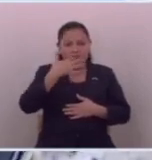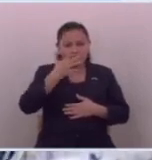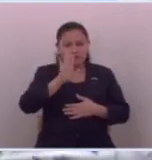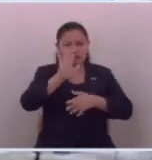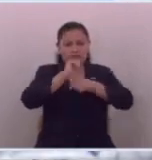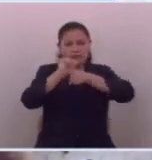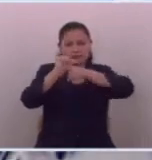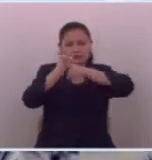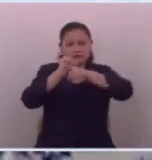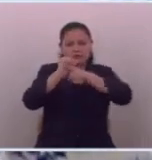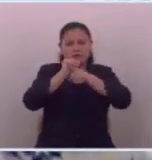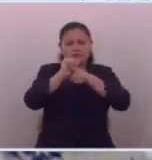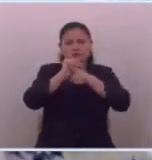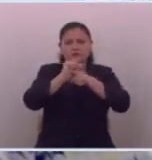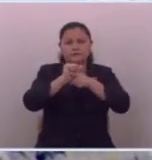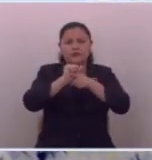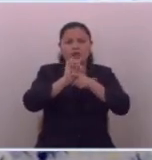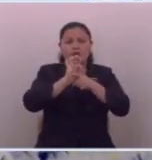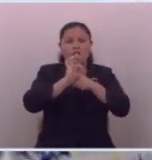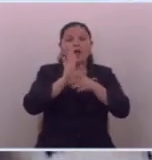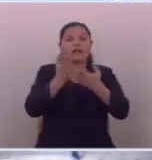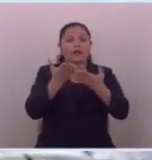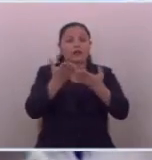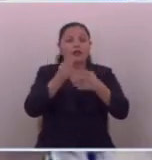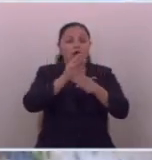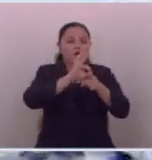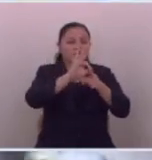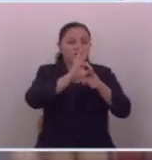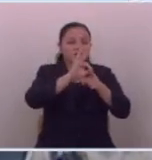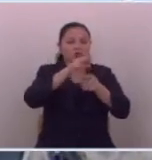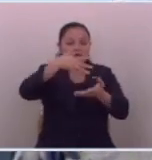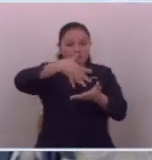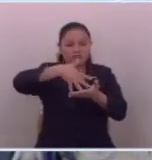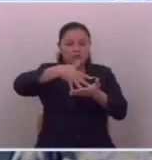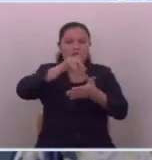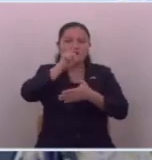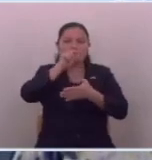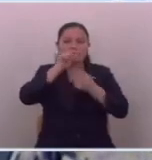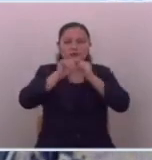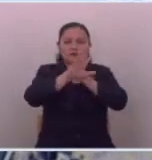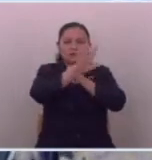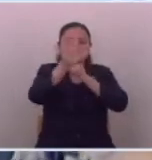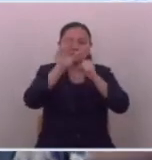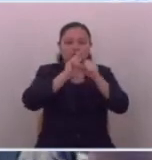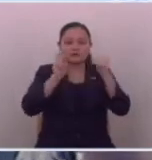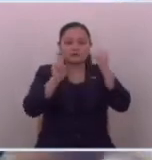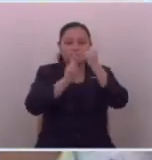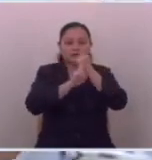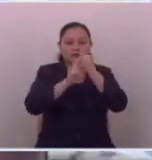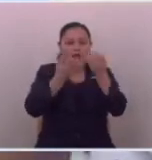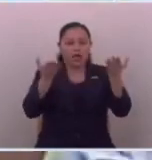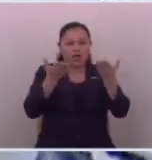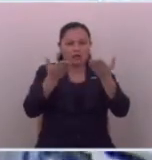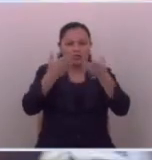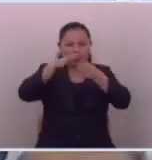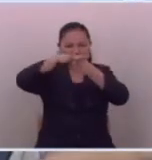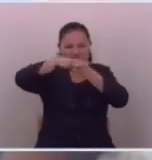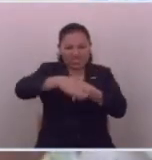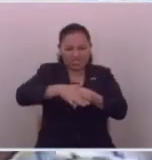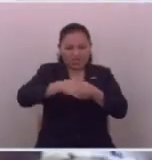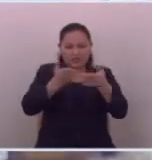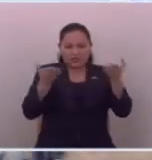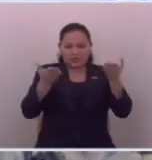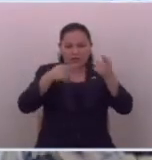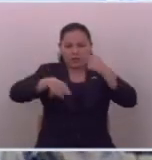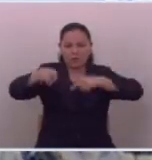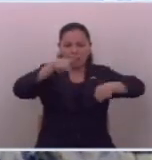práctica del ejercicio de la función pública incluso con los tweets que publican dejen de ejercer acoso intimidación